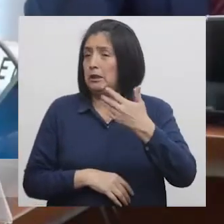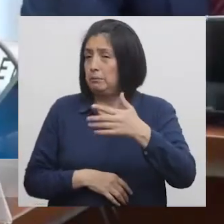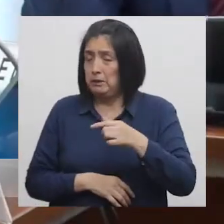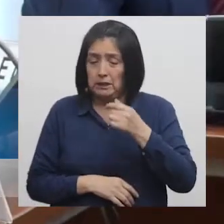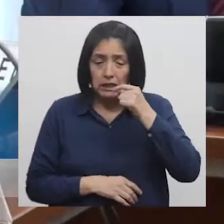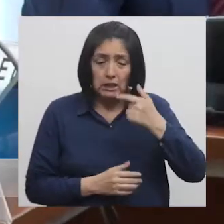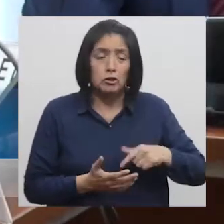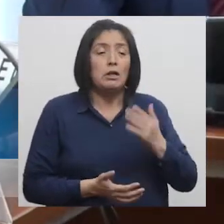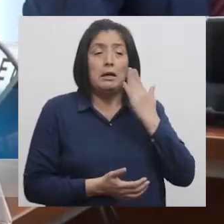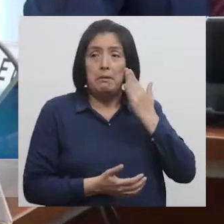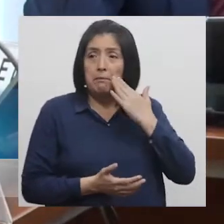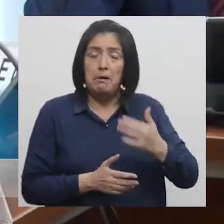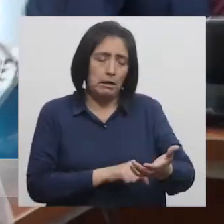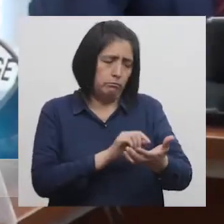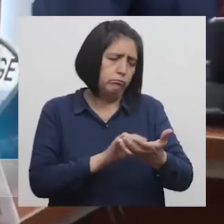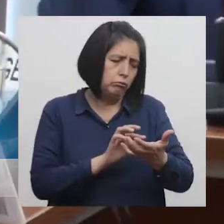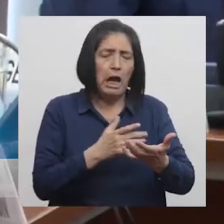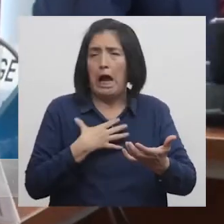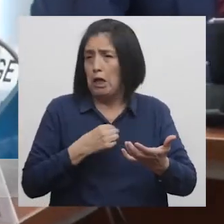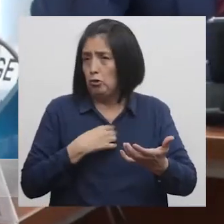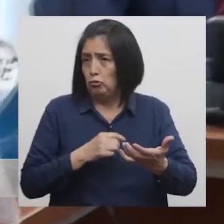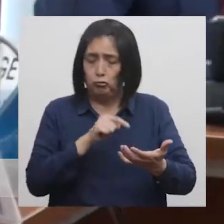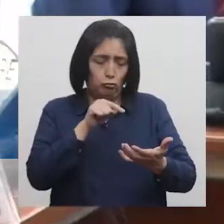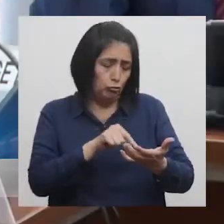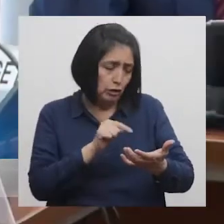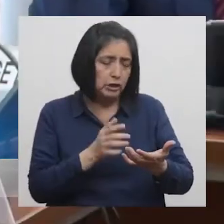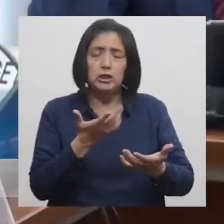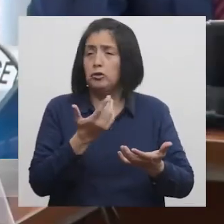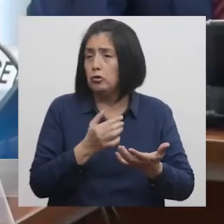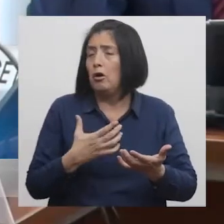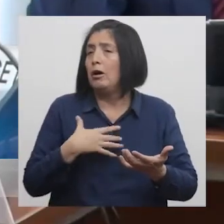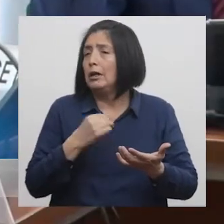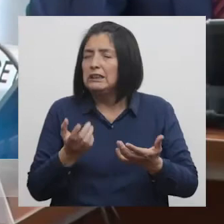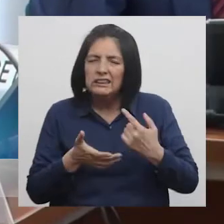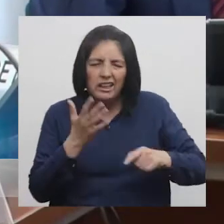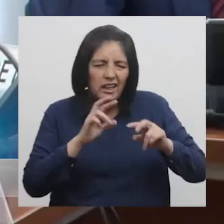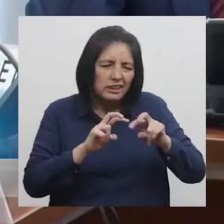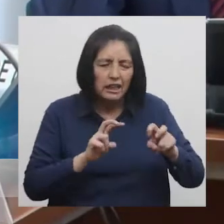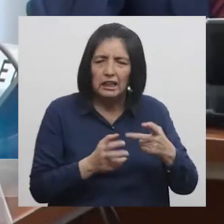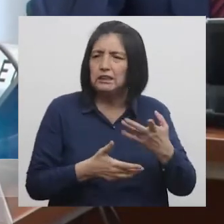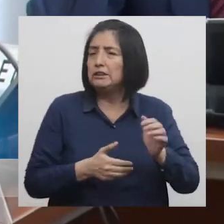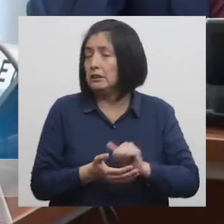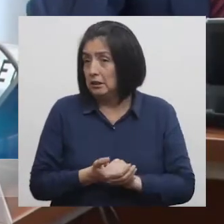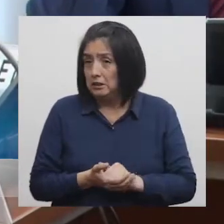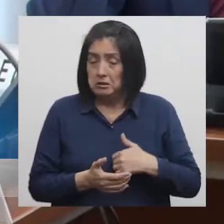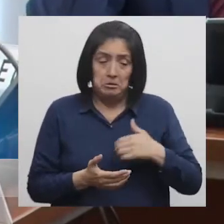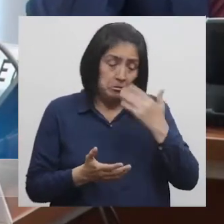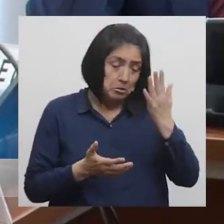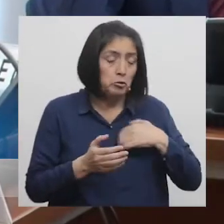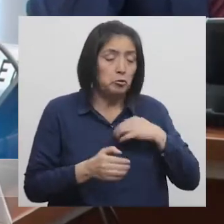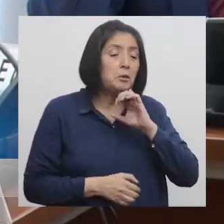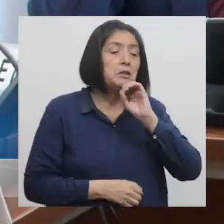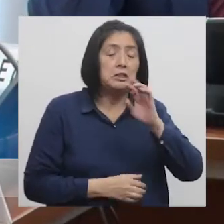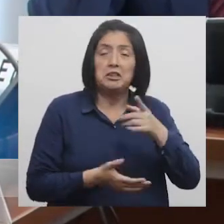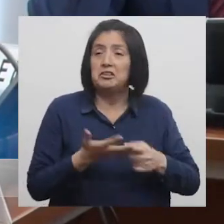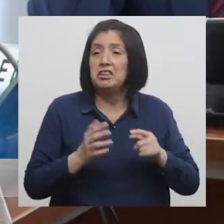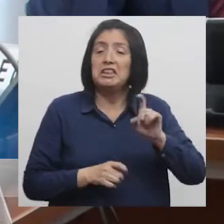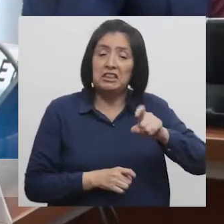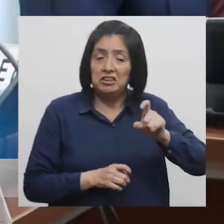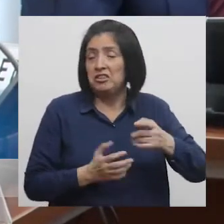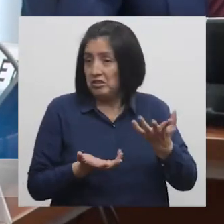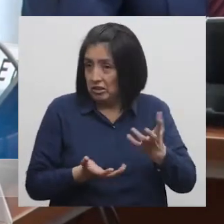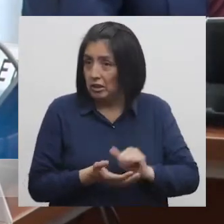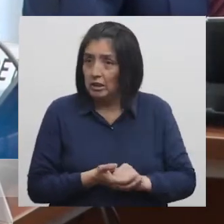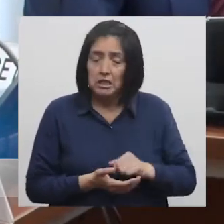la mamá puede entrar y poniéndole edad del niño El nombre del niño Qué exámenes ya ha pasado O si no sabe le vamos a decir nosotros qué exámenes debe